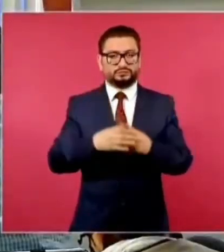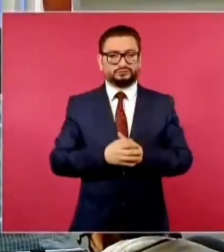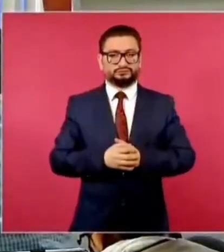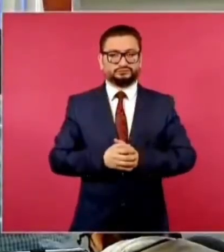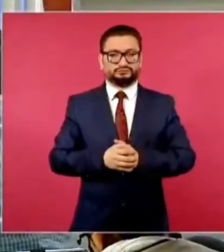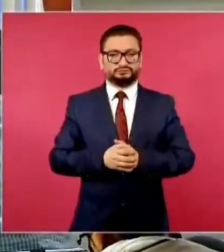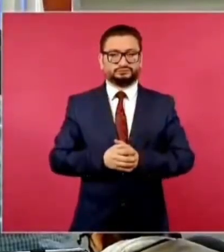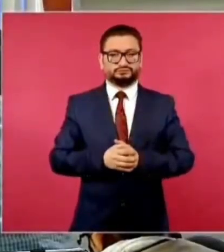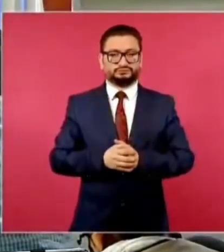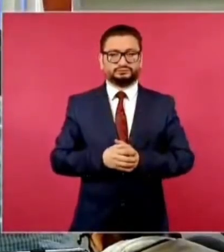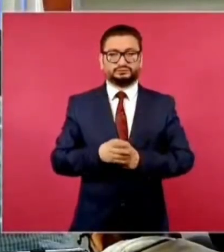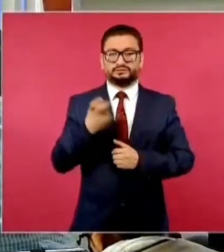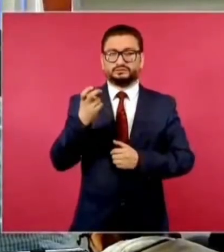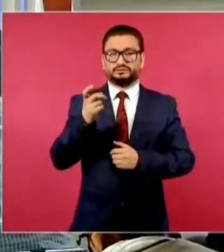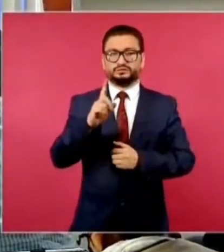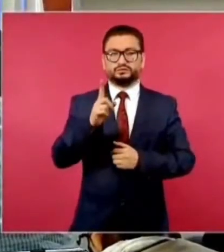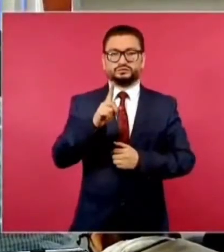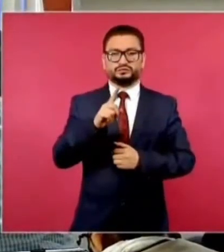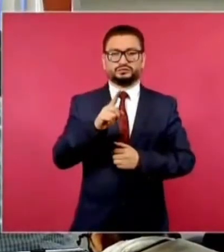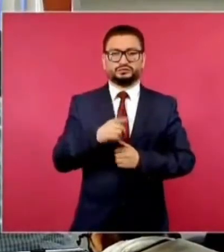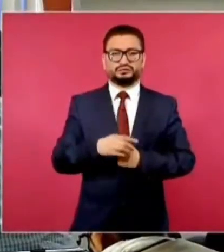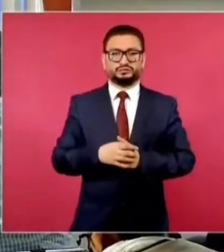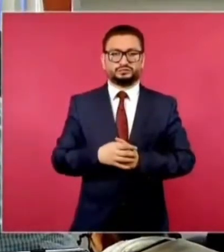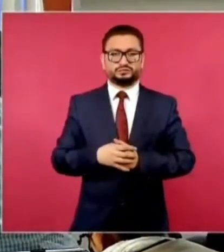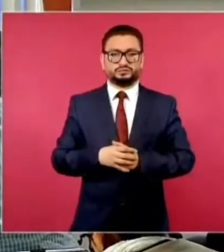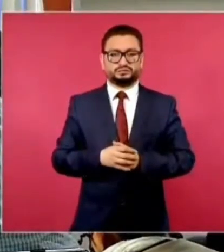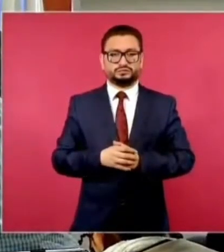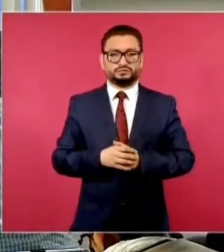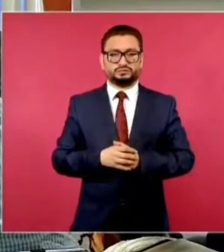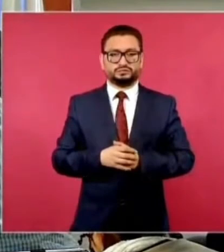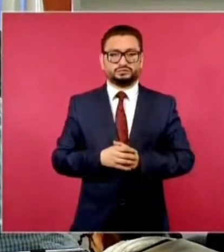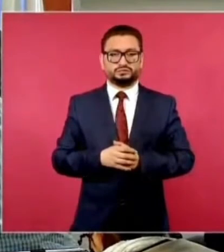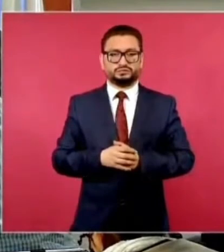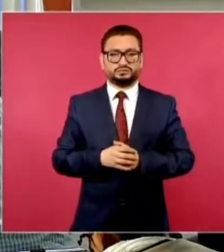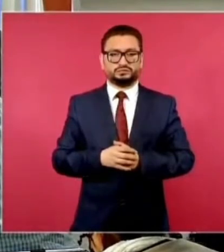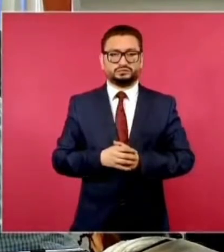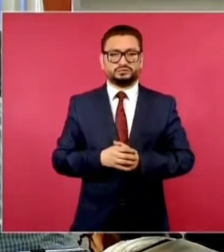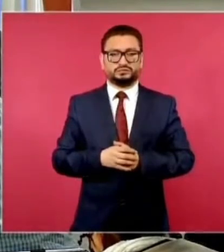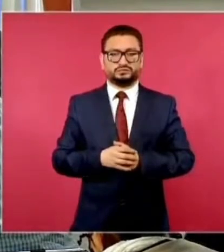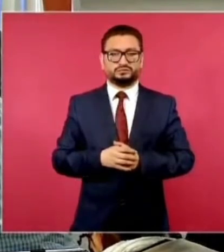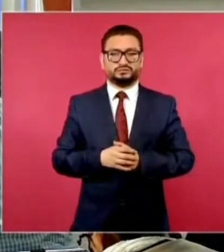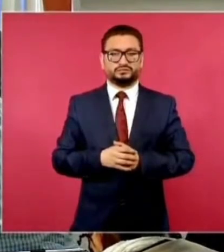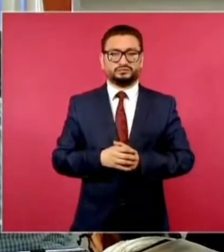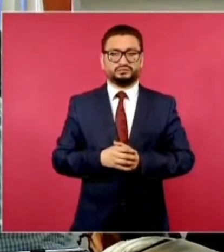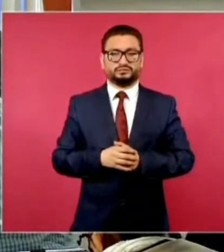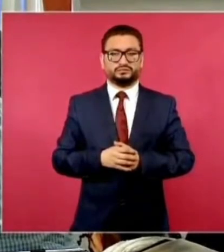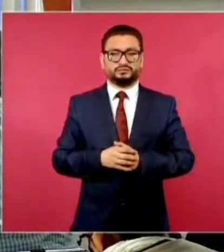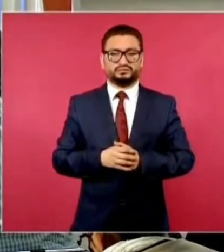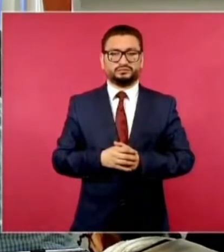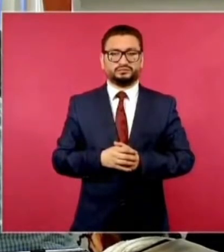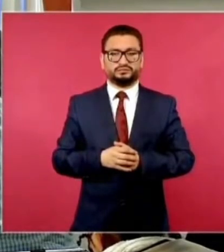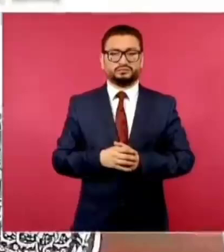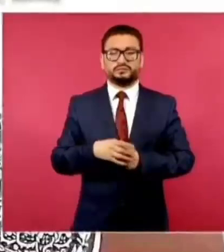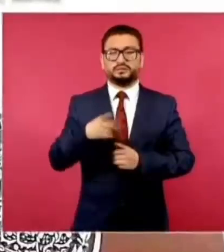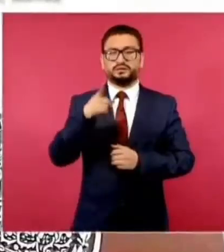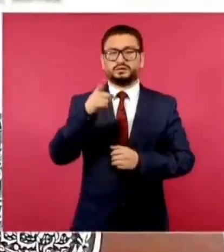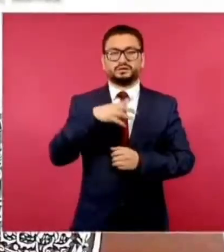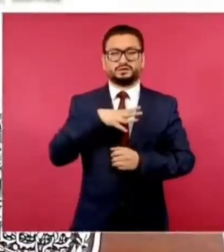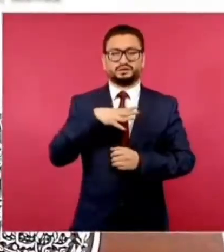No, te pedí lo de… Hay una…